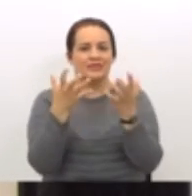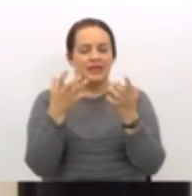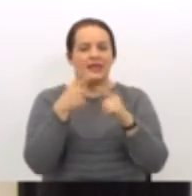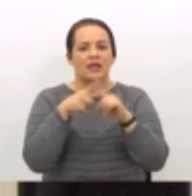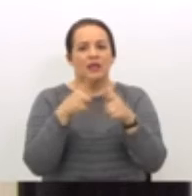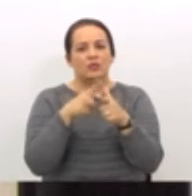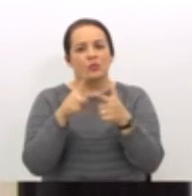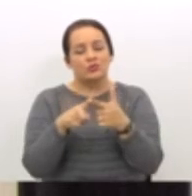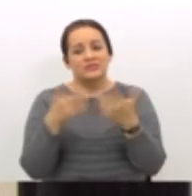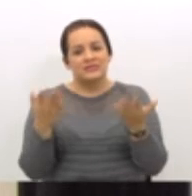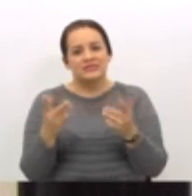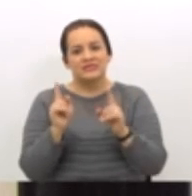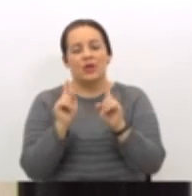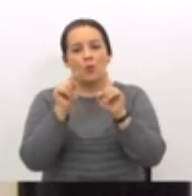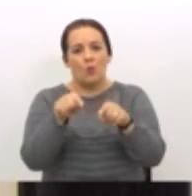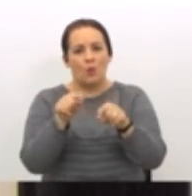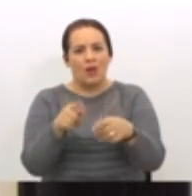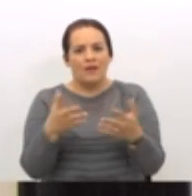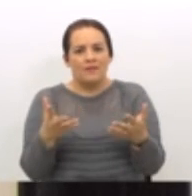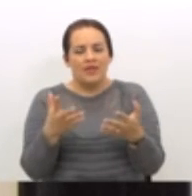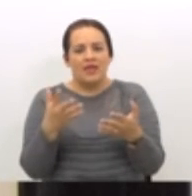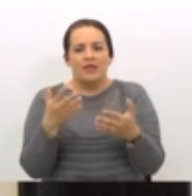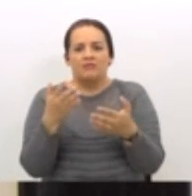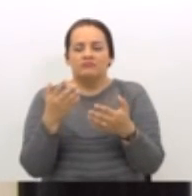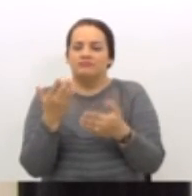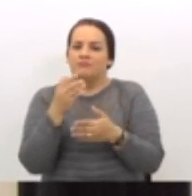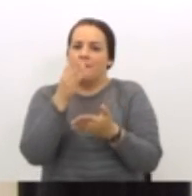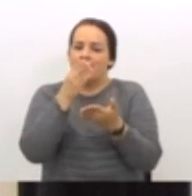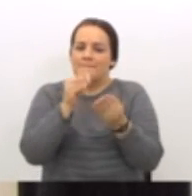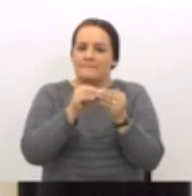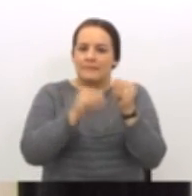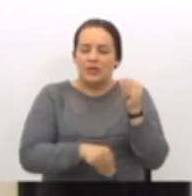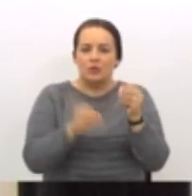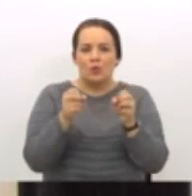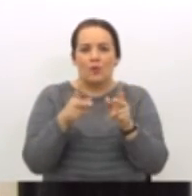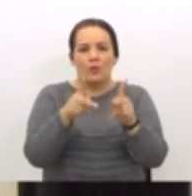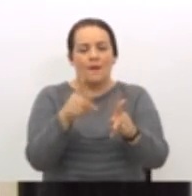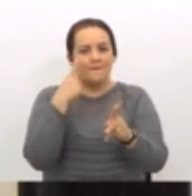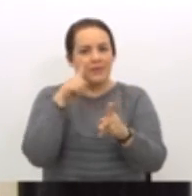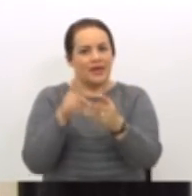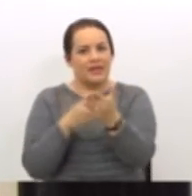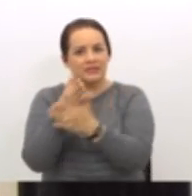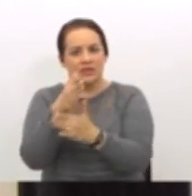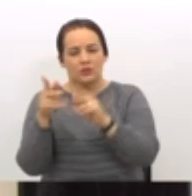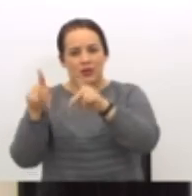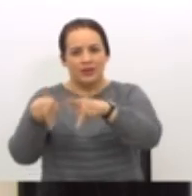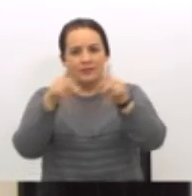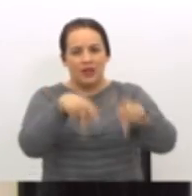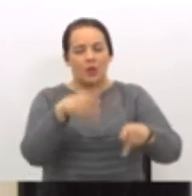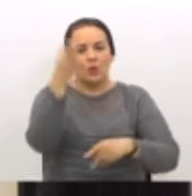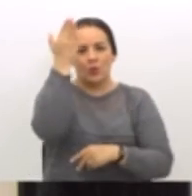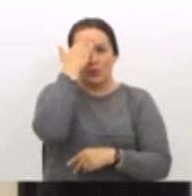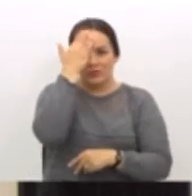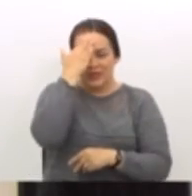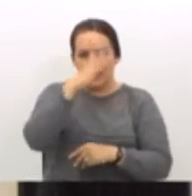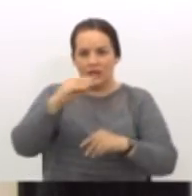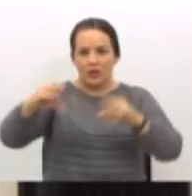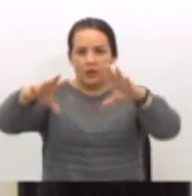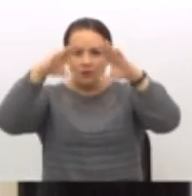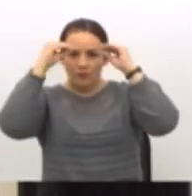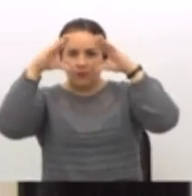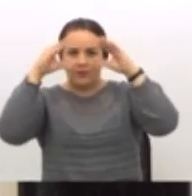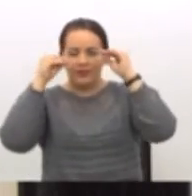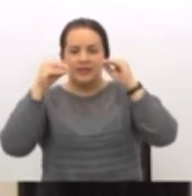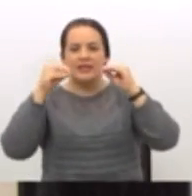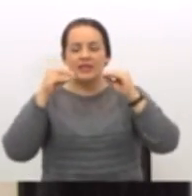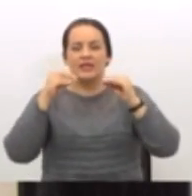entonces abrir nuevas brechas, en este caso para el acceso de los ciudadanos al conocimiento y a la información. Perdón,